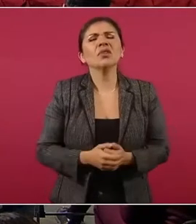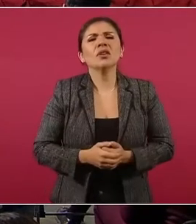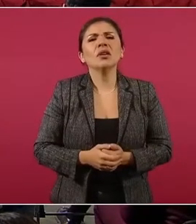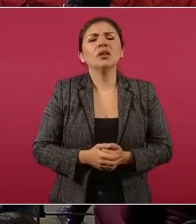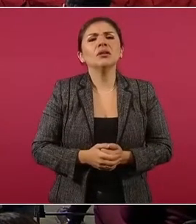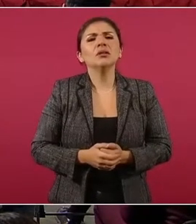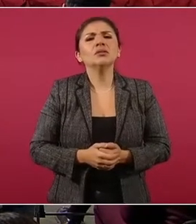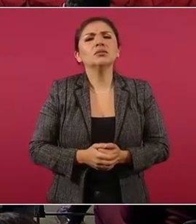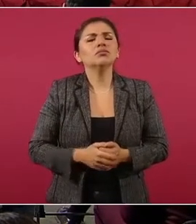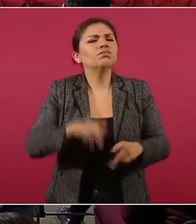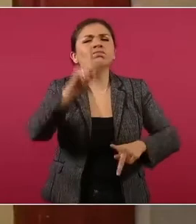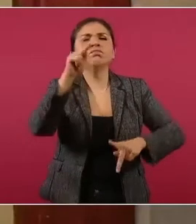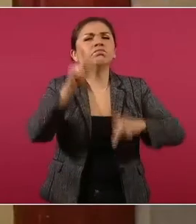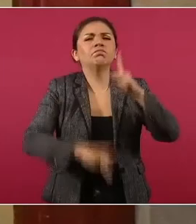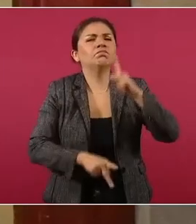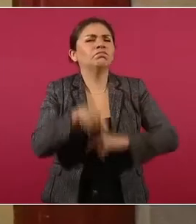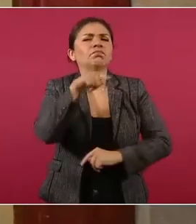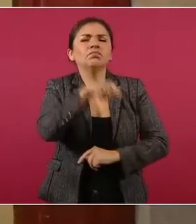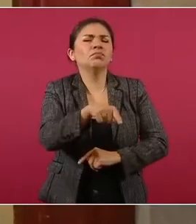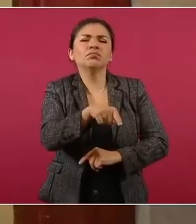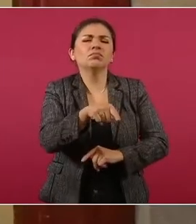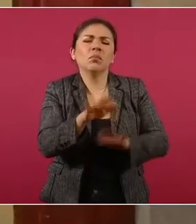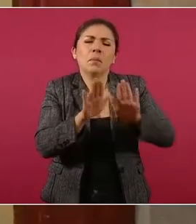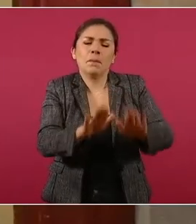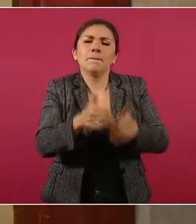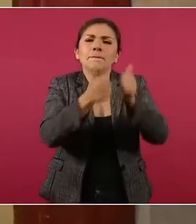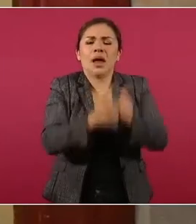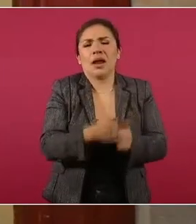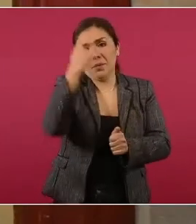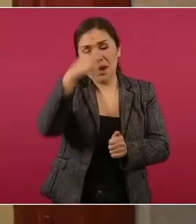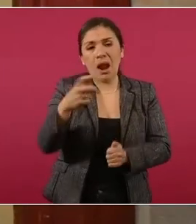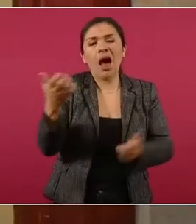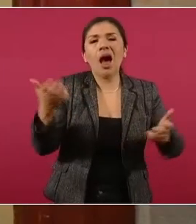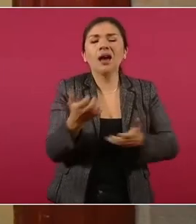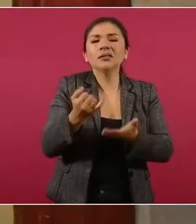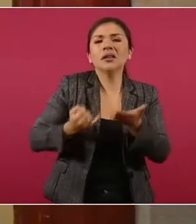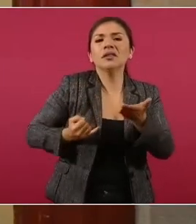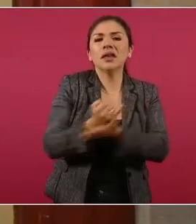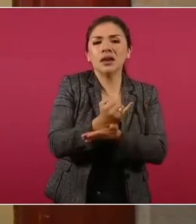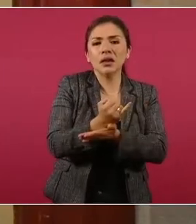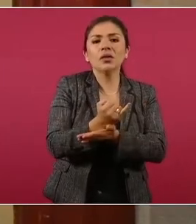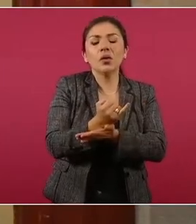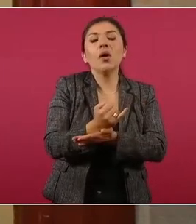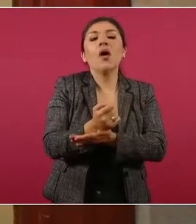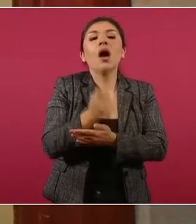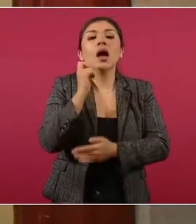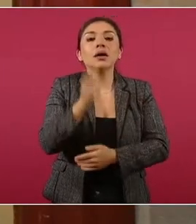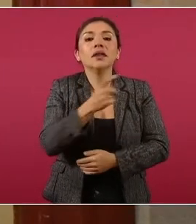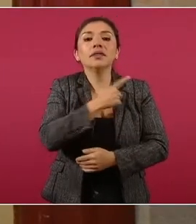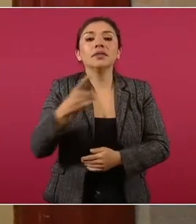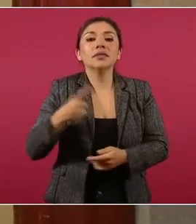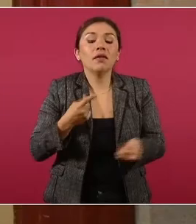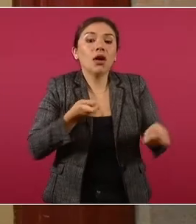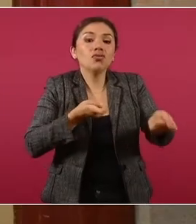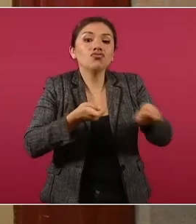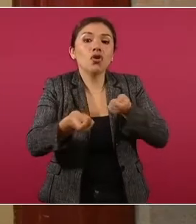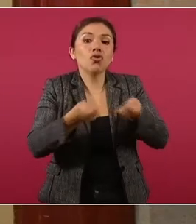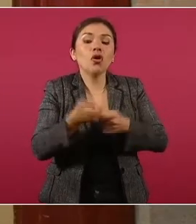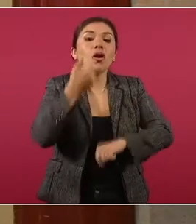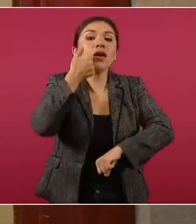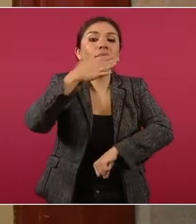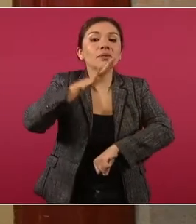suspendido provisionalmente el decreto que transfiere el control operativo y